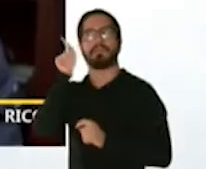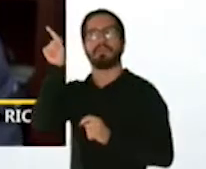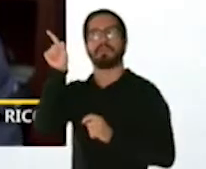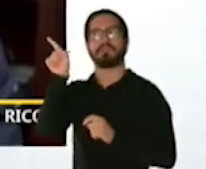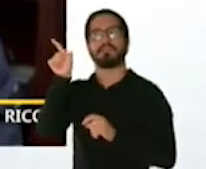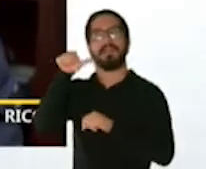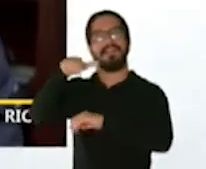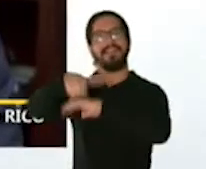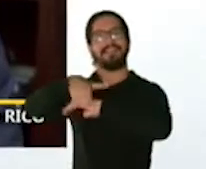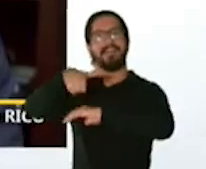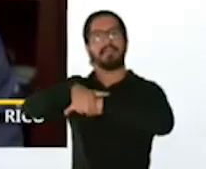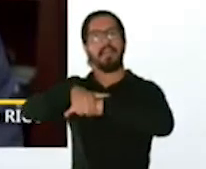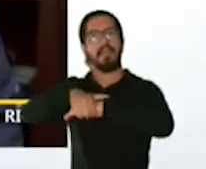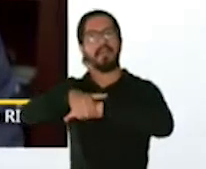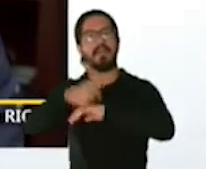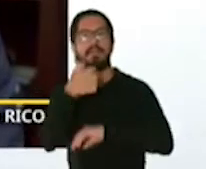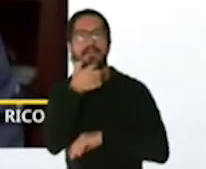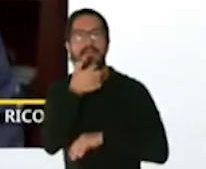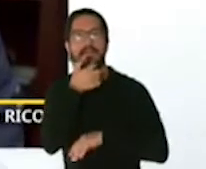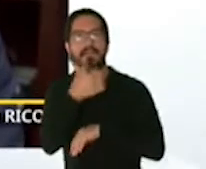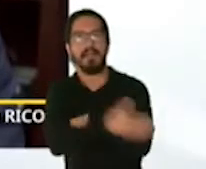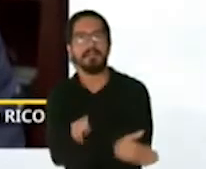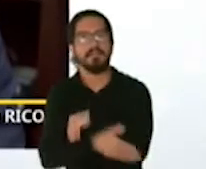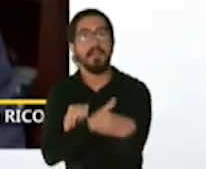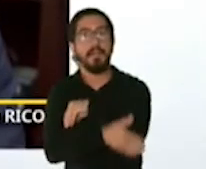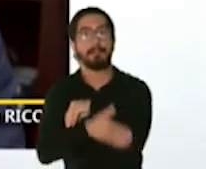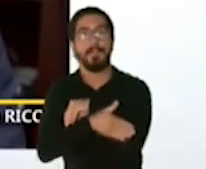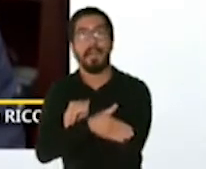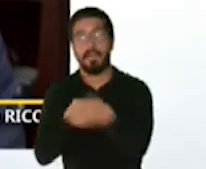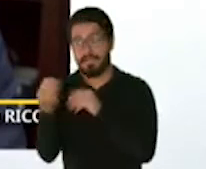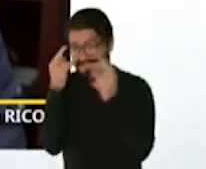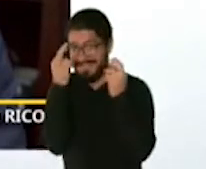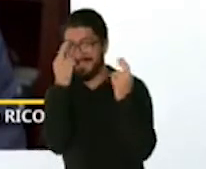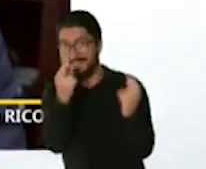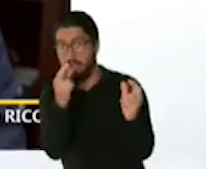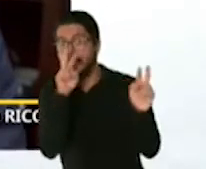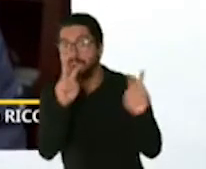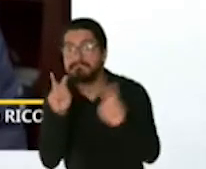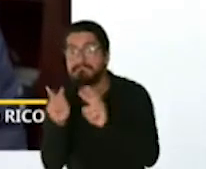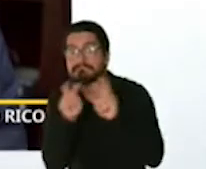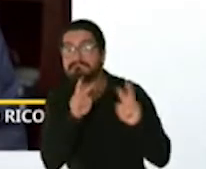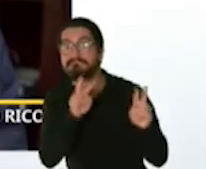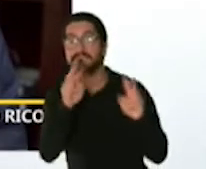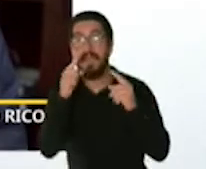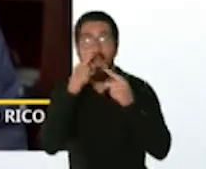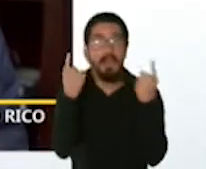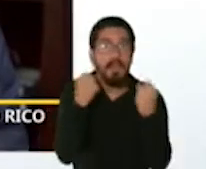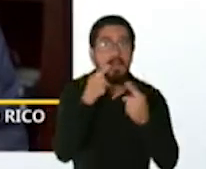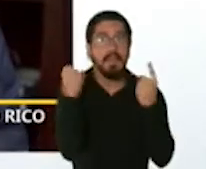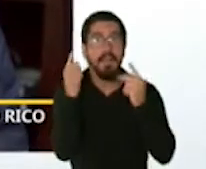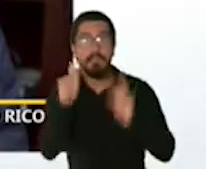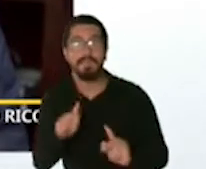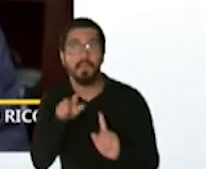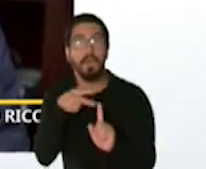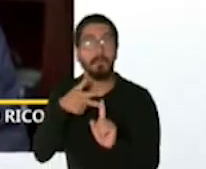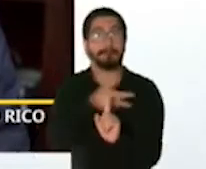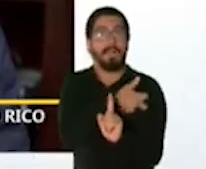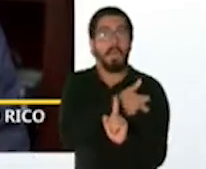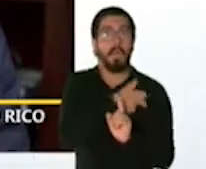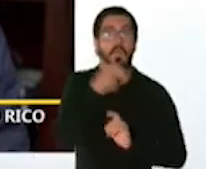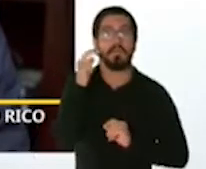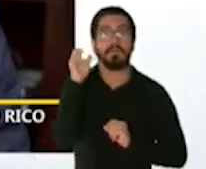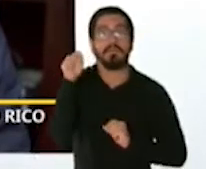pues se aconseja ver a estar muy pendientes de posible reacción alérgica por los dos